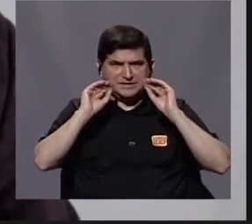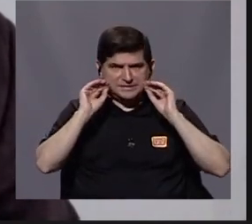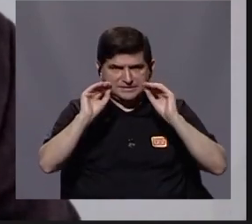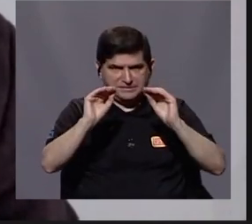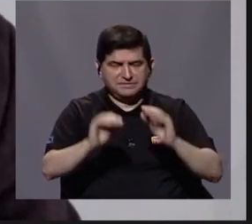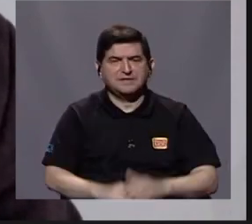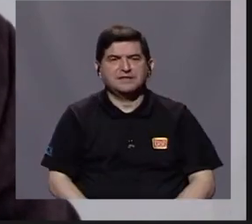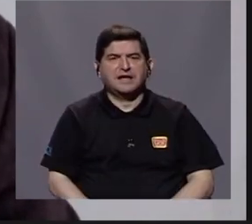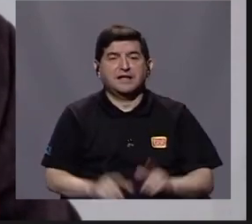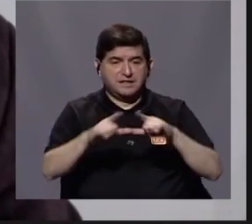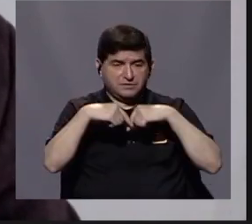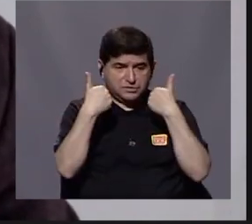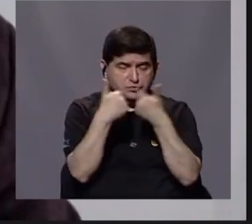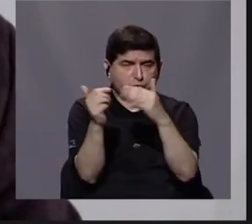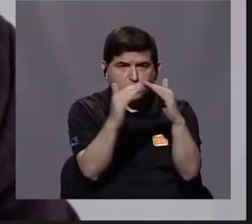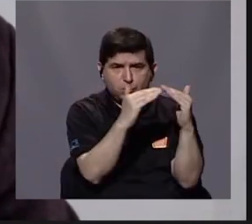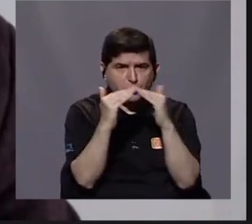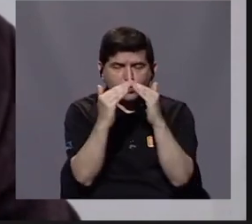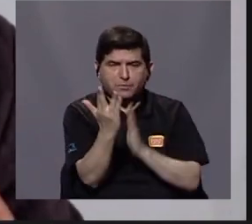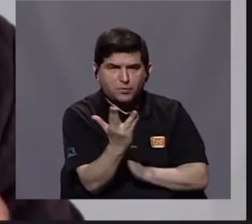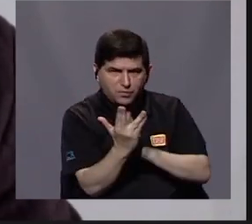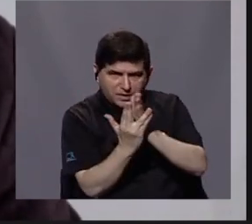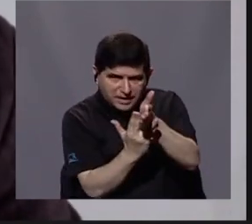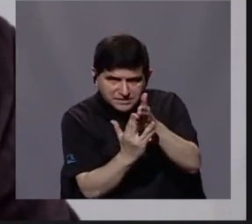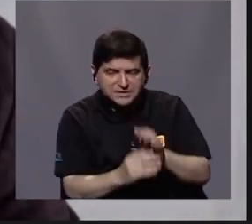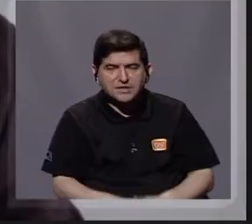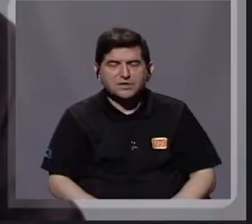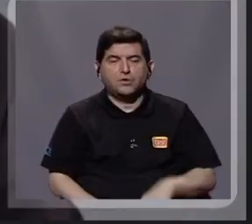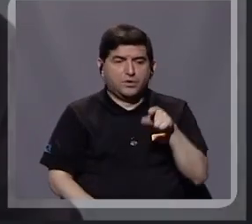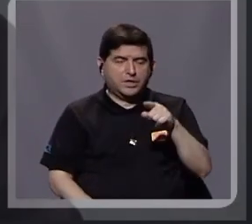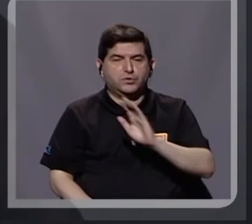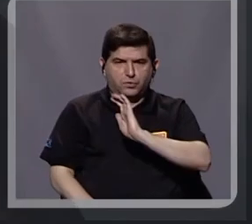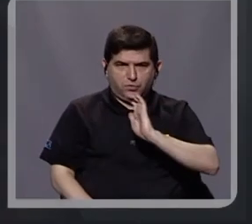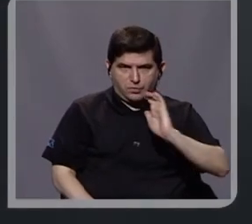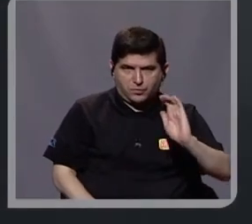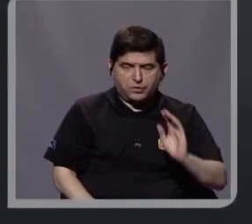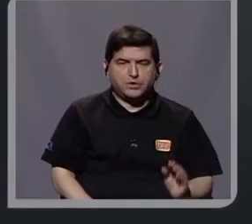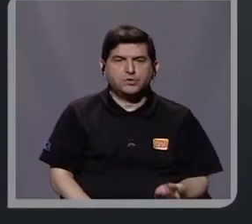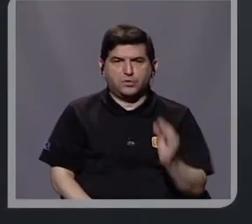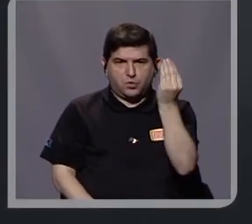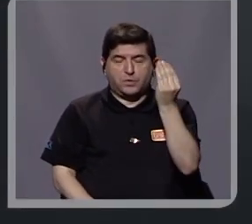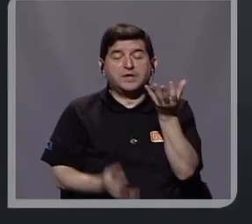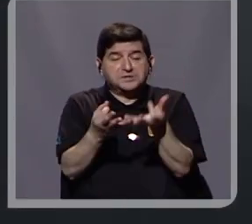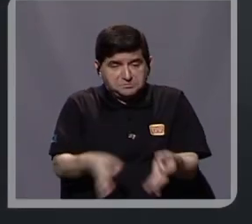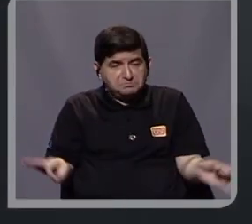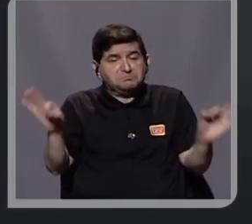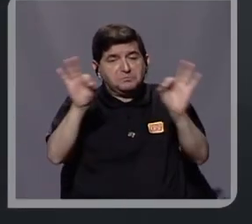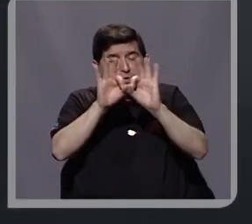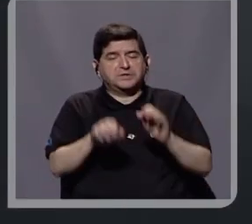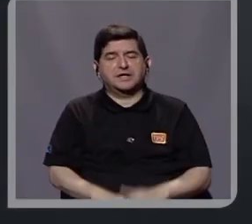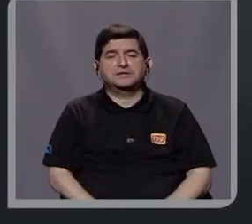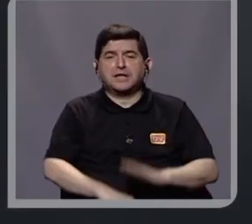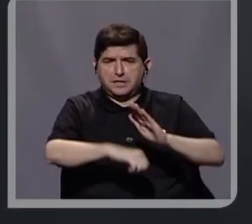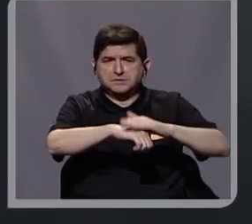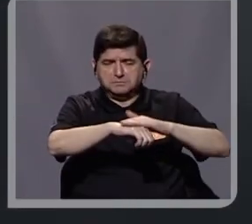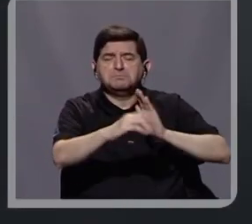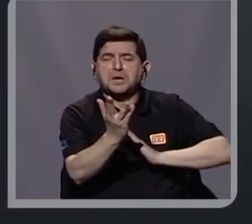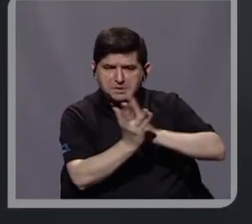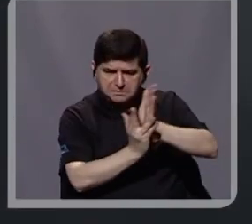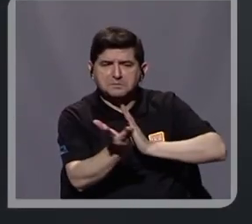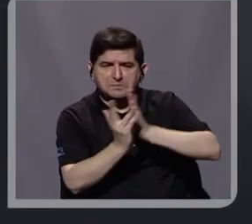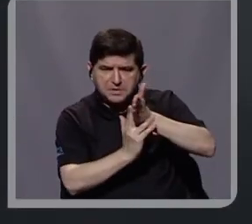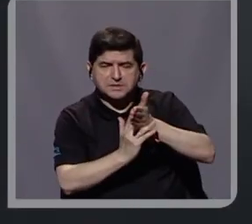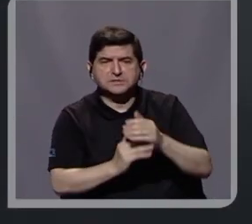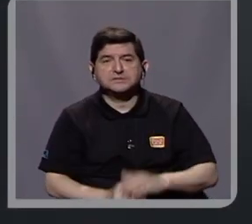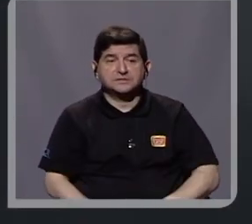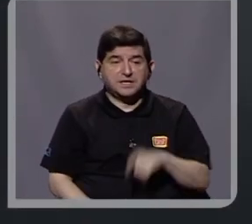por parte de un sector de la población que ingresó siendo menor de edad, ese es un punto importante porque este les permite acceder y